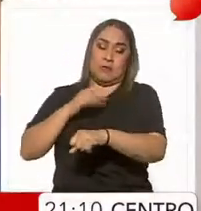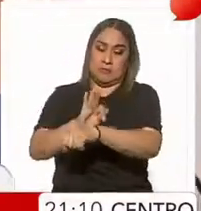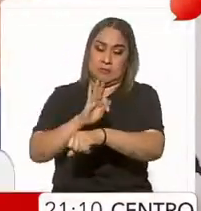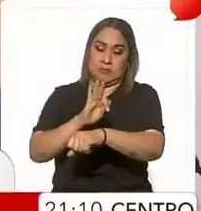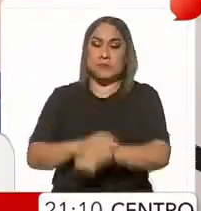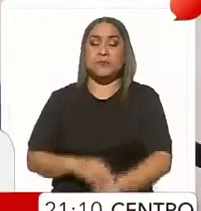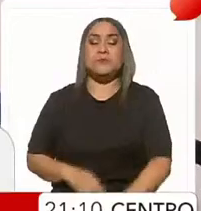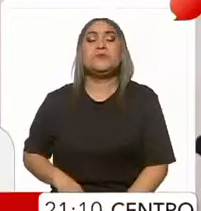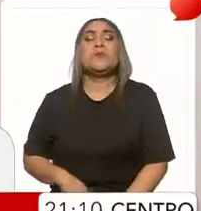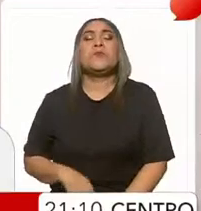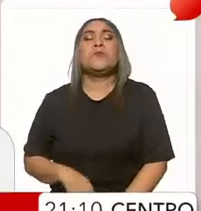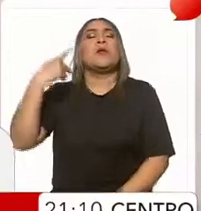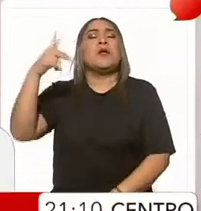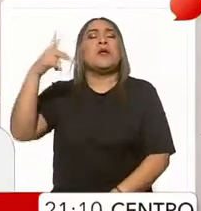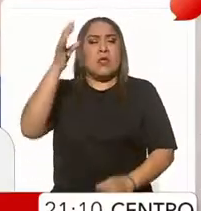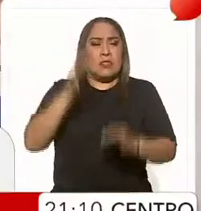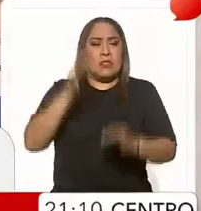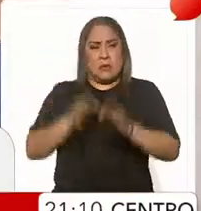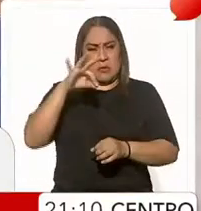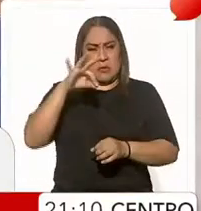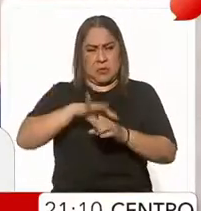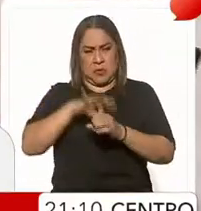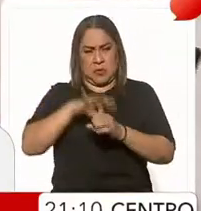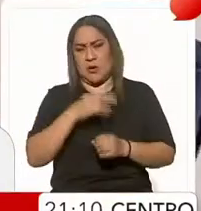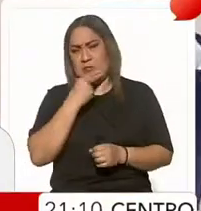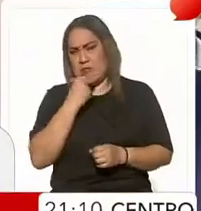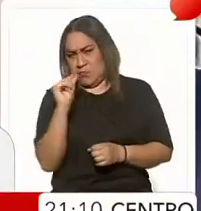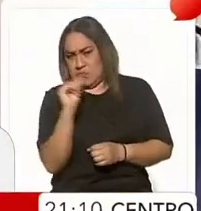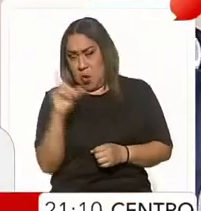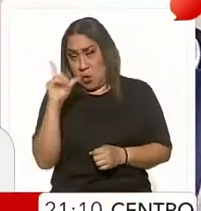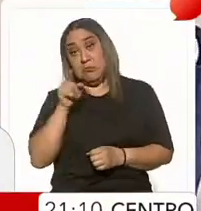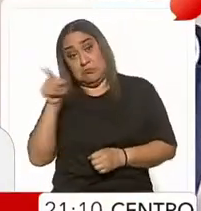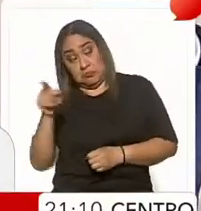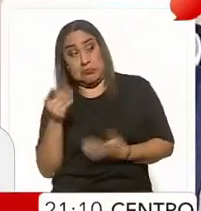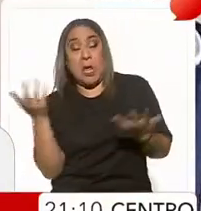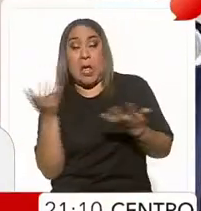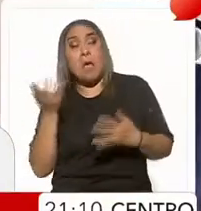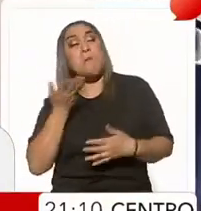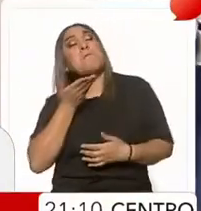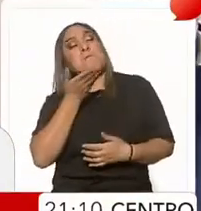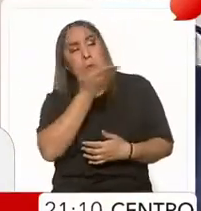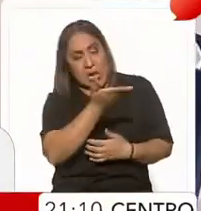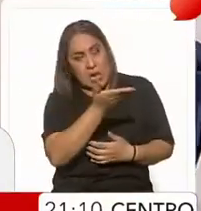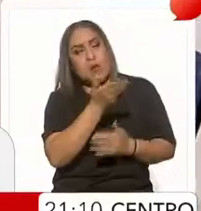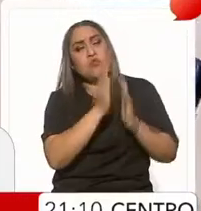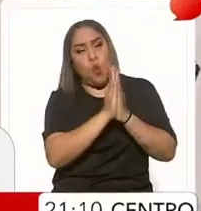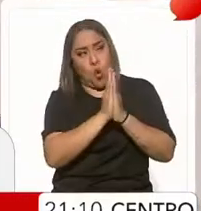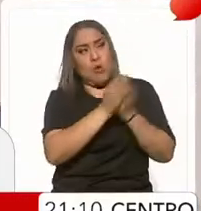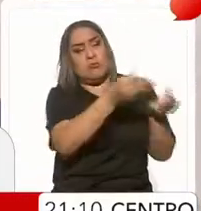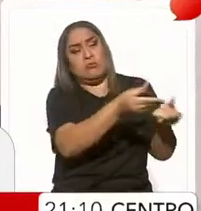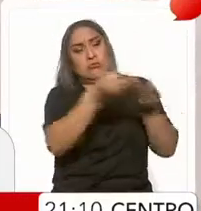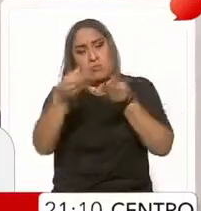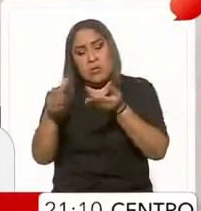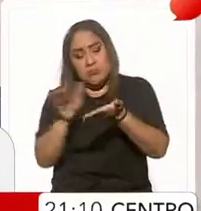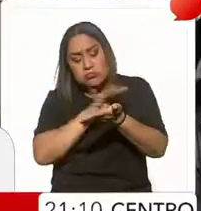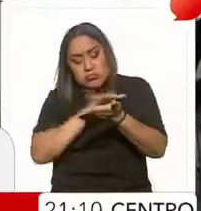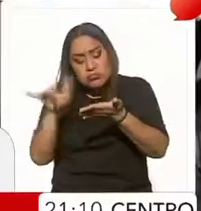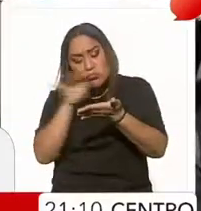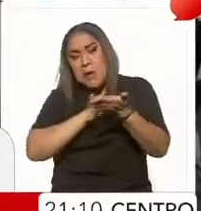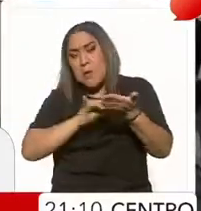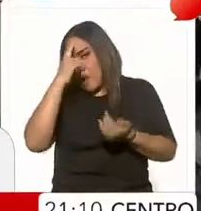Un magistrado del tribunal está pidiendo que se revise mi libro y se prohíba.